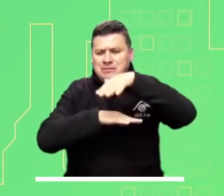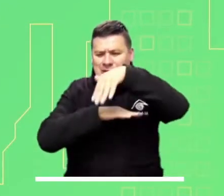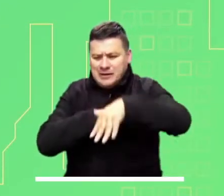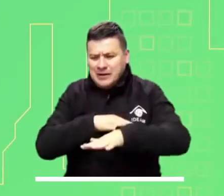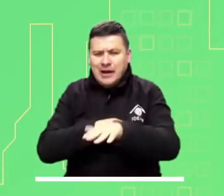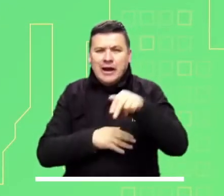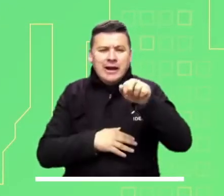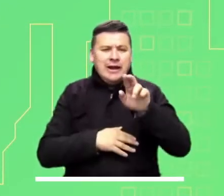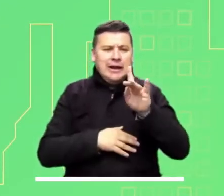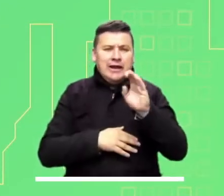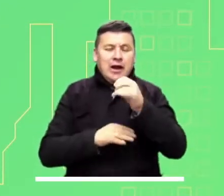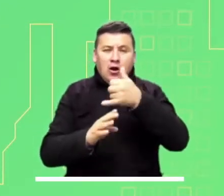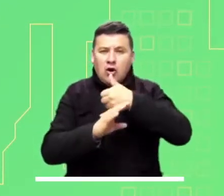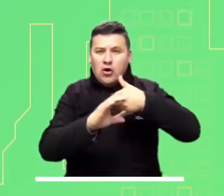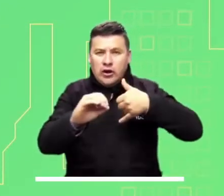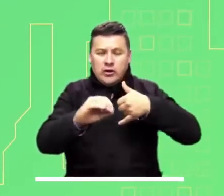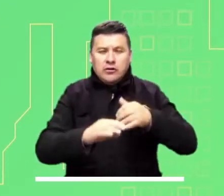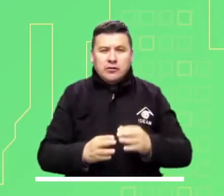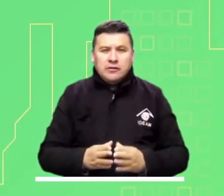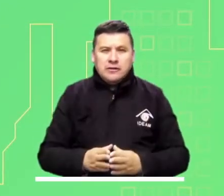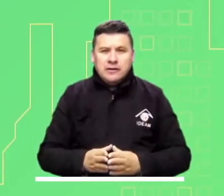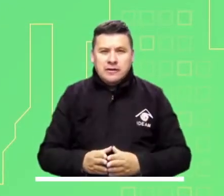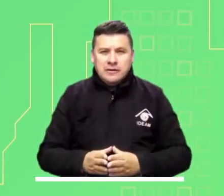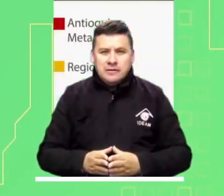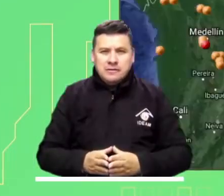parte baja de los ríos Inínida y Orinoco.